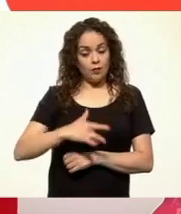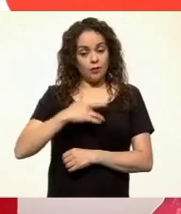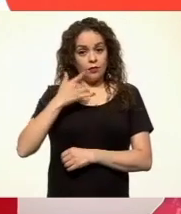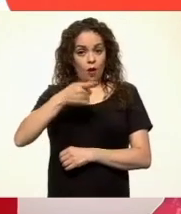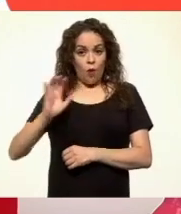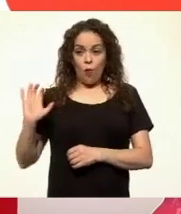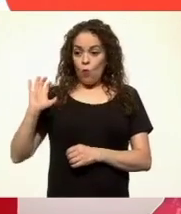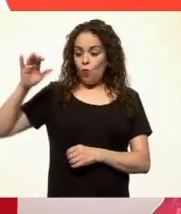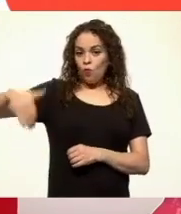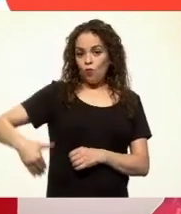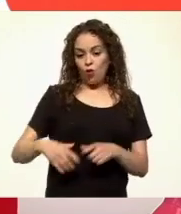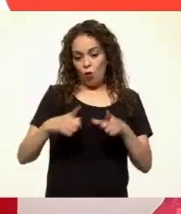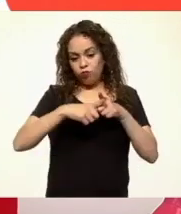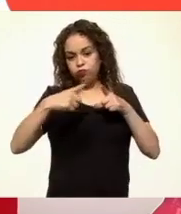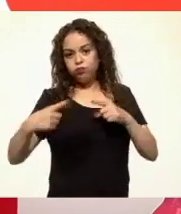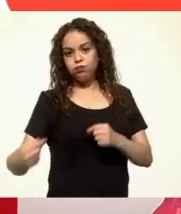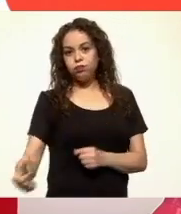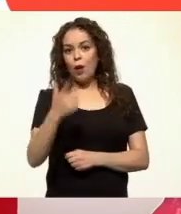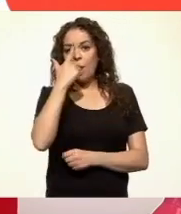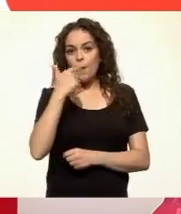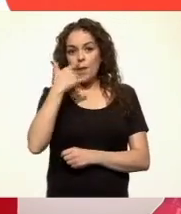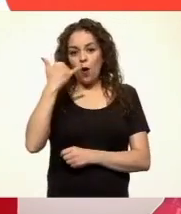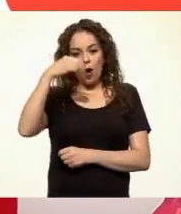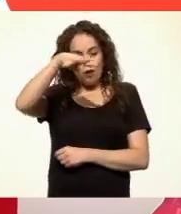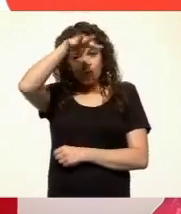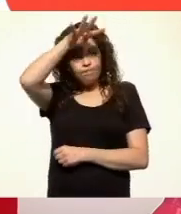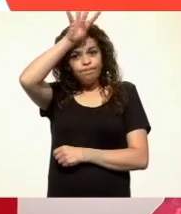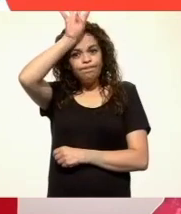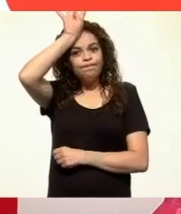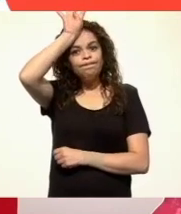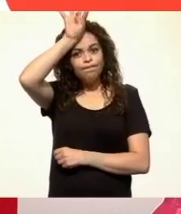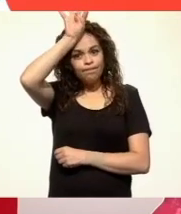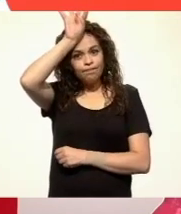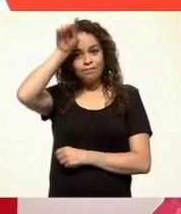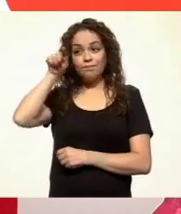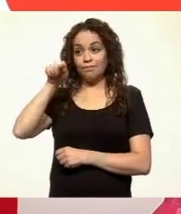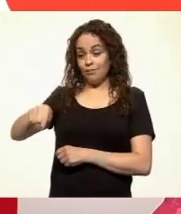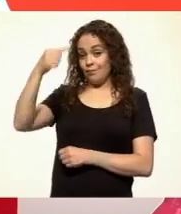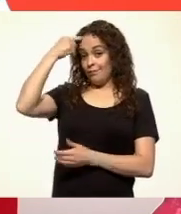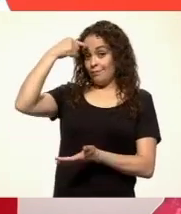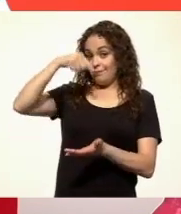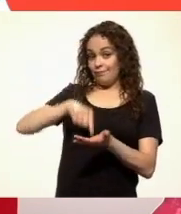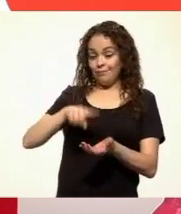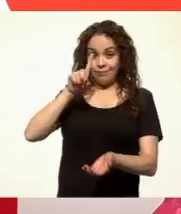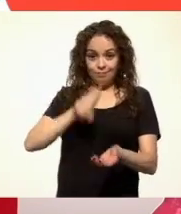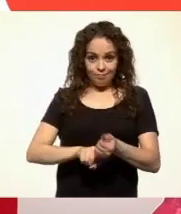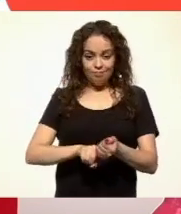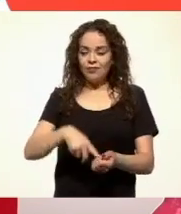orgullosa de su bello plumaje rojo y del copete que adornaba su frente, que se creía merecedora de